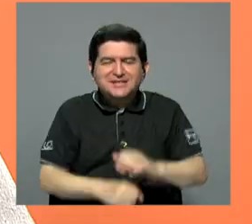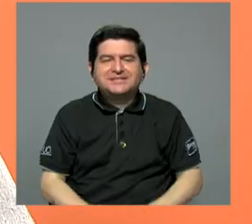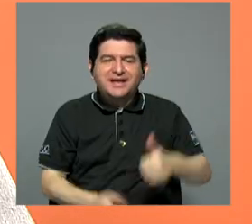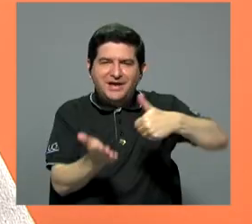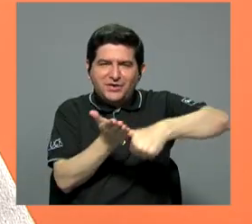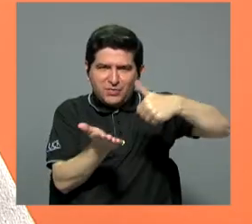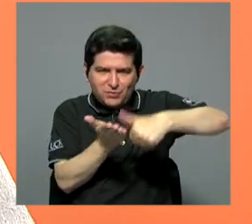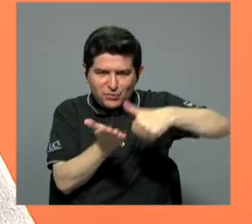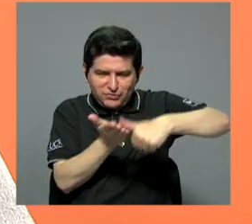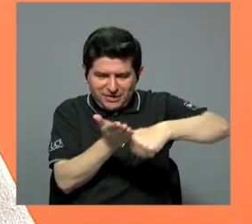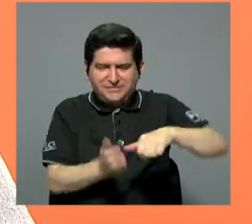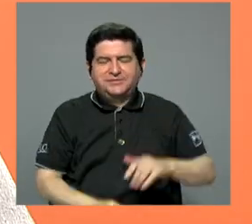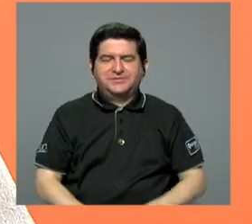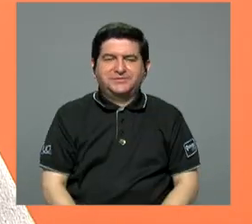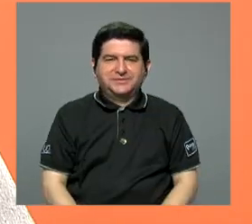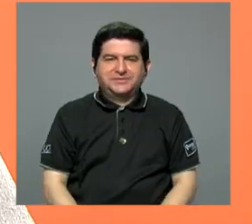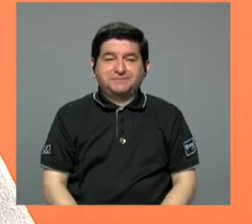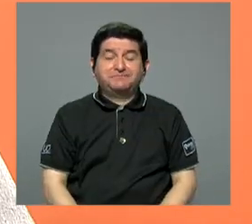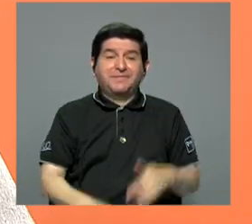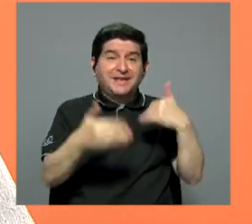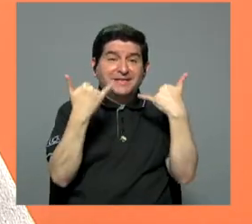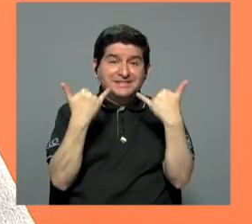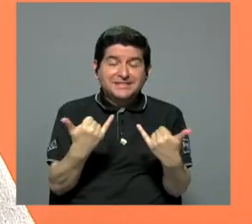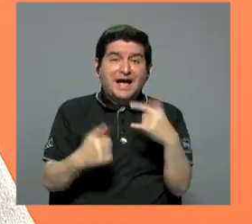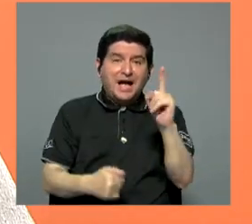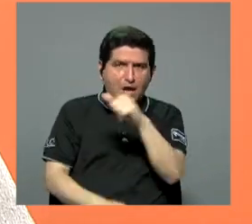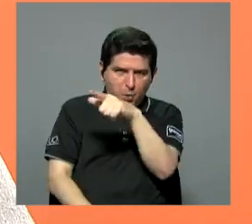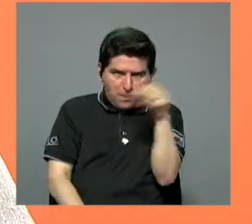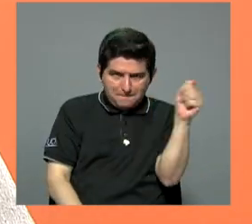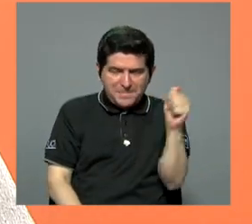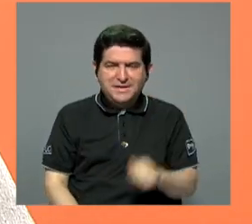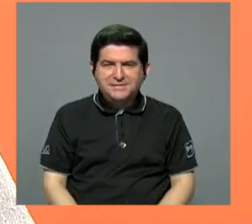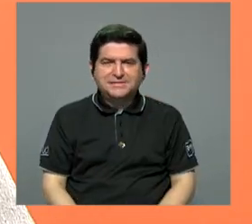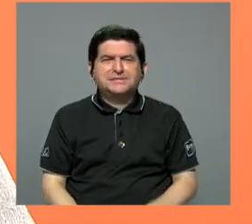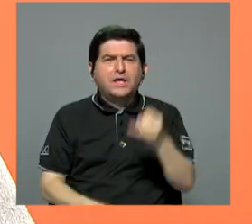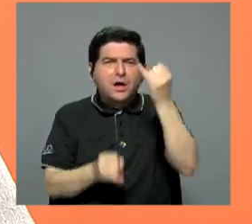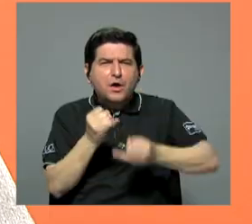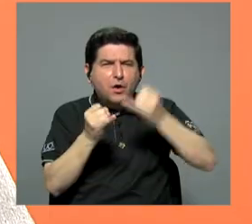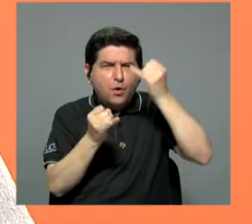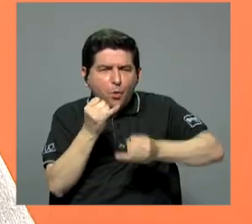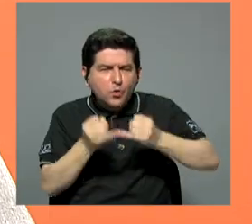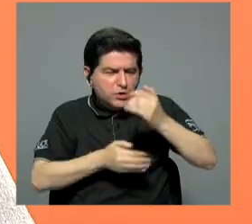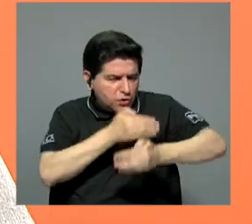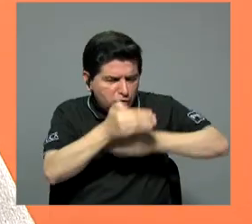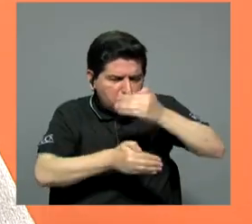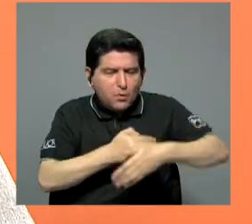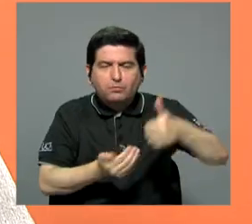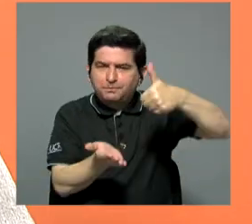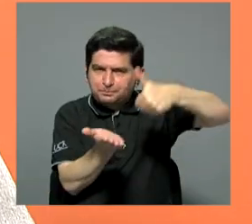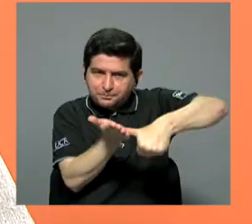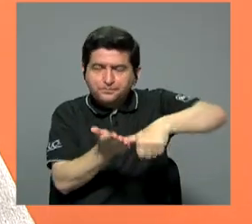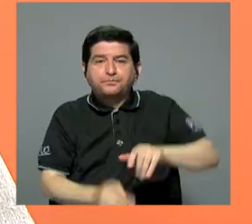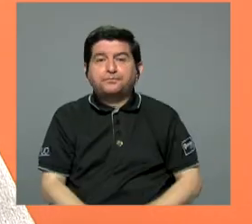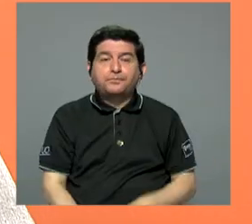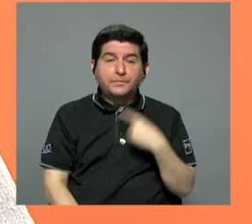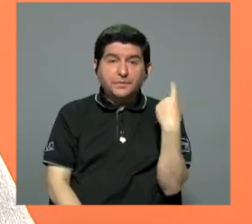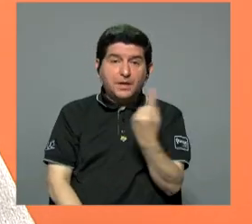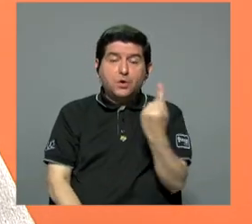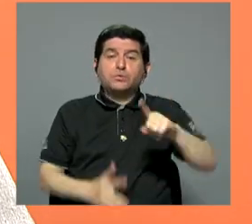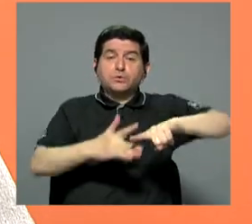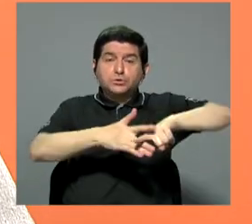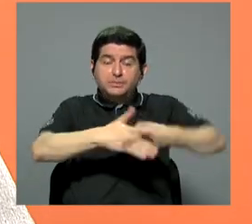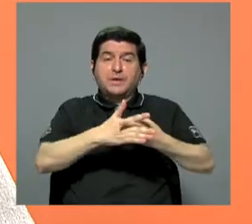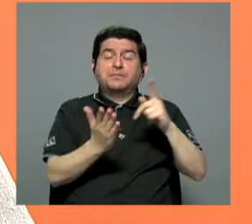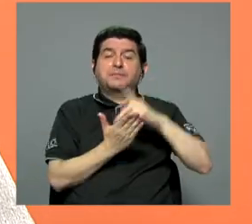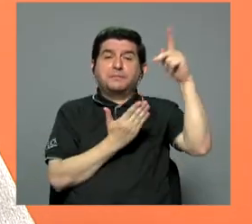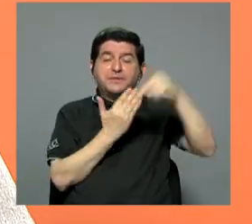los comicios electorales, así que pues estamos ya un mes, estamos en el cierre, estamos en la última recta ya de los comicios y como siempre pues empezamos